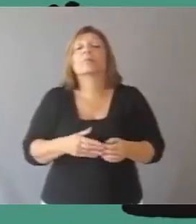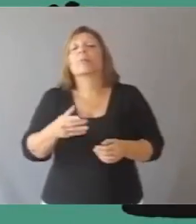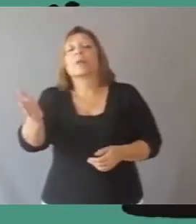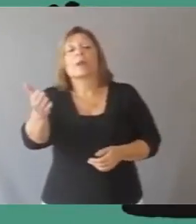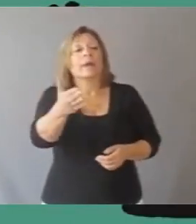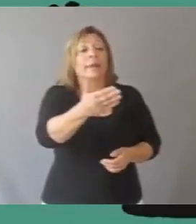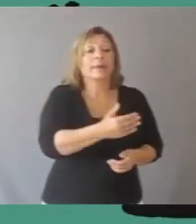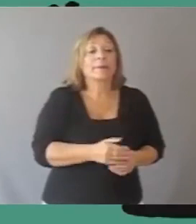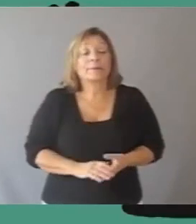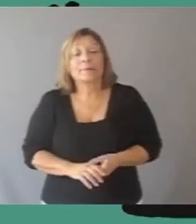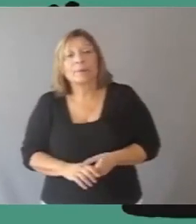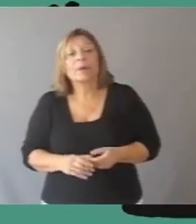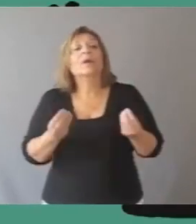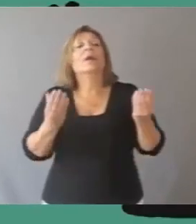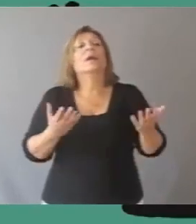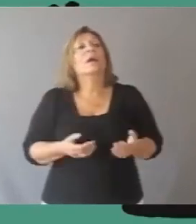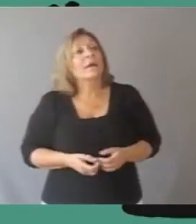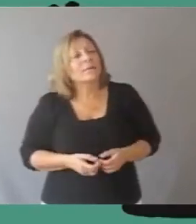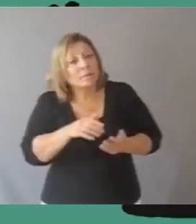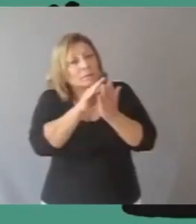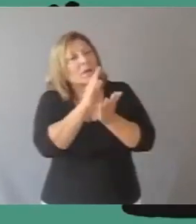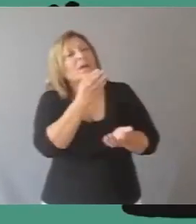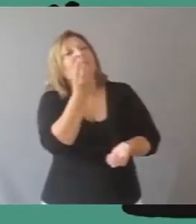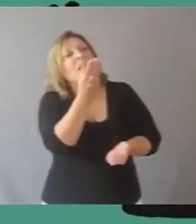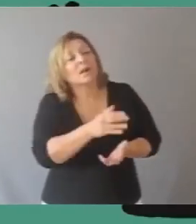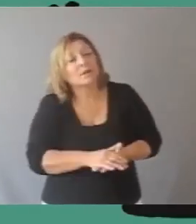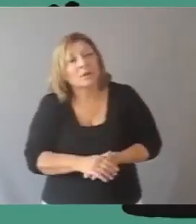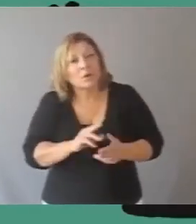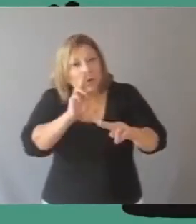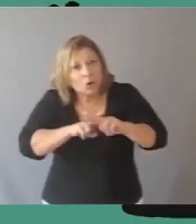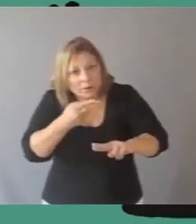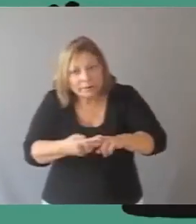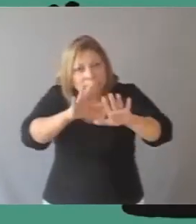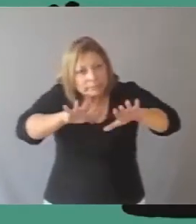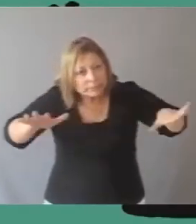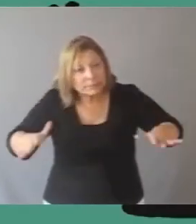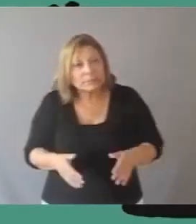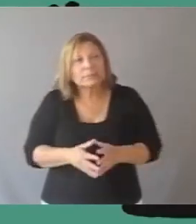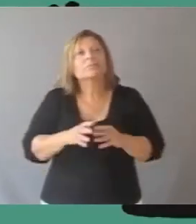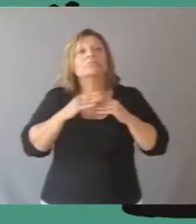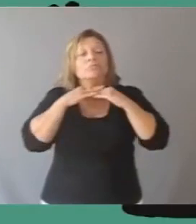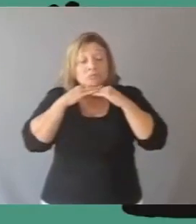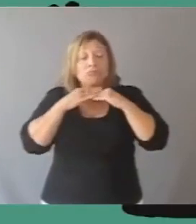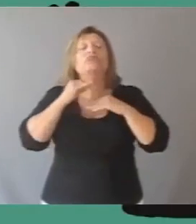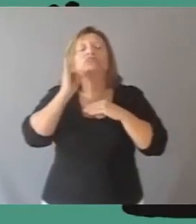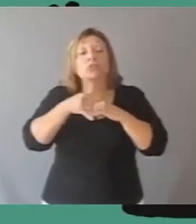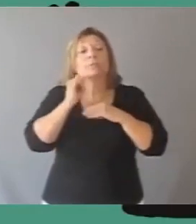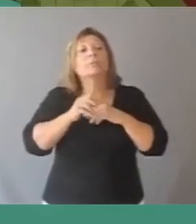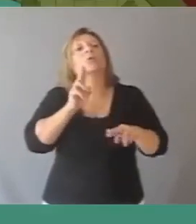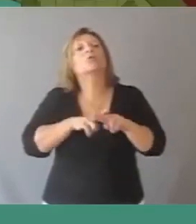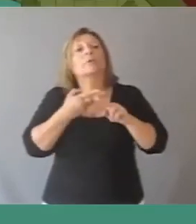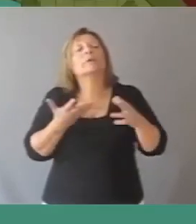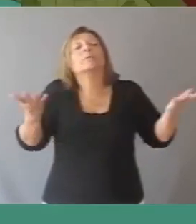¡Es yacarés! gritó el oficial. ¿Qué hay? respondieron los yacarés. ¿Otra vez el dique? Sí, otra vez.